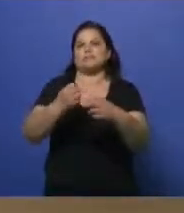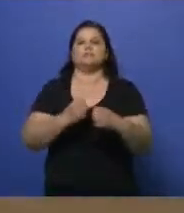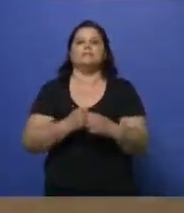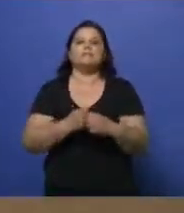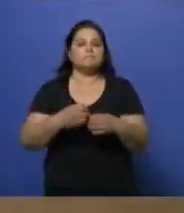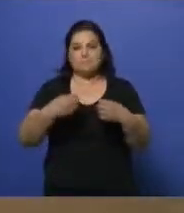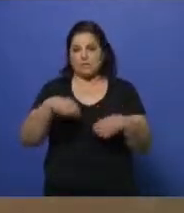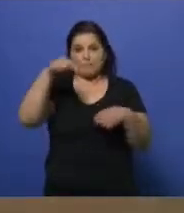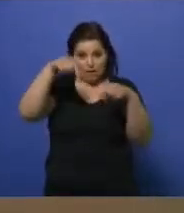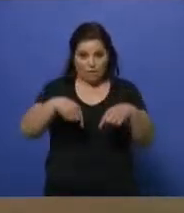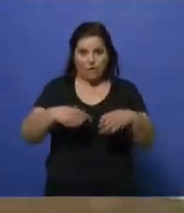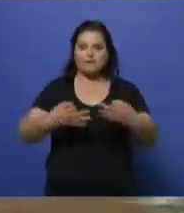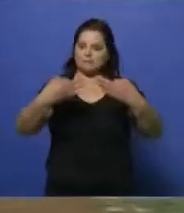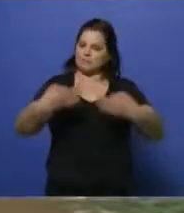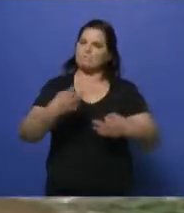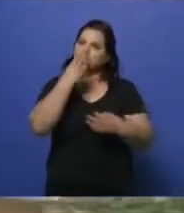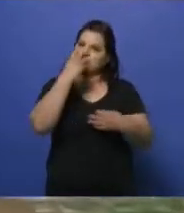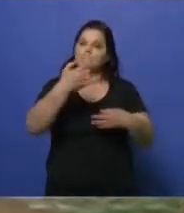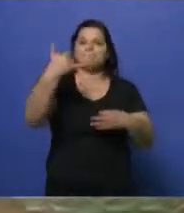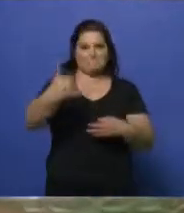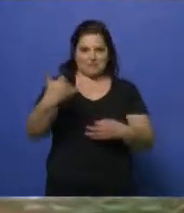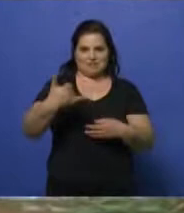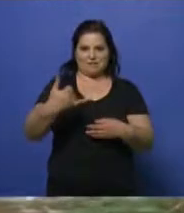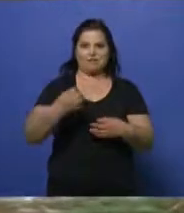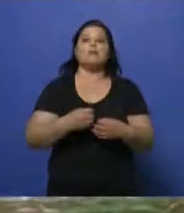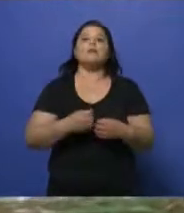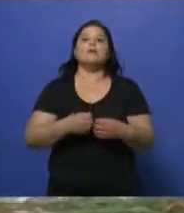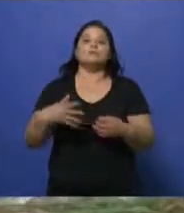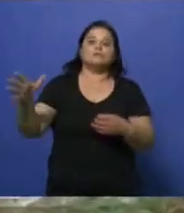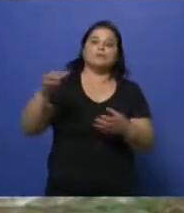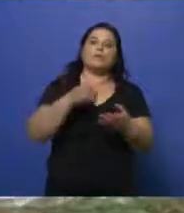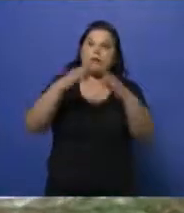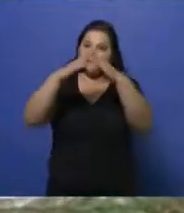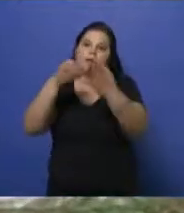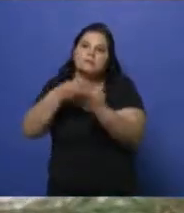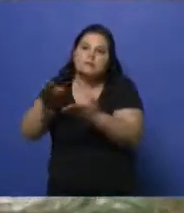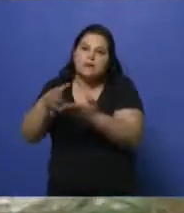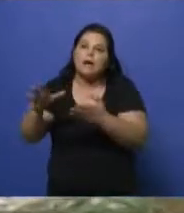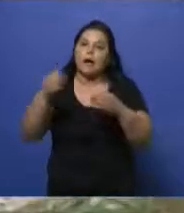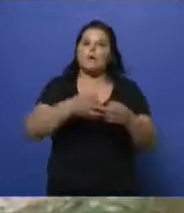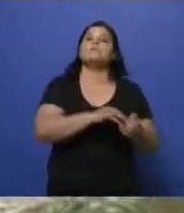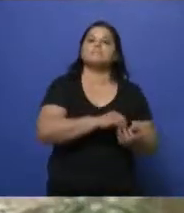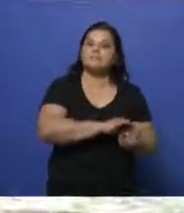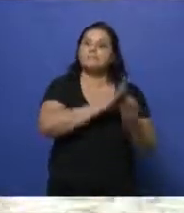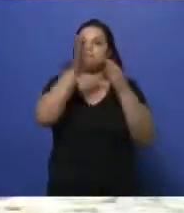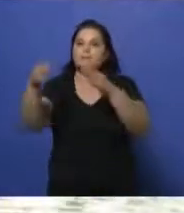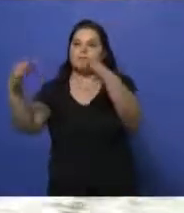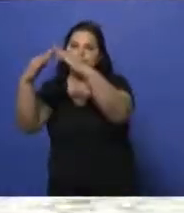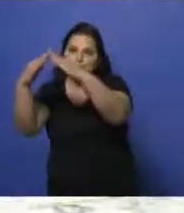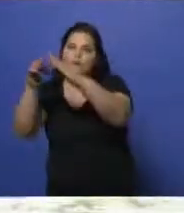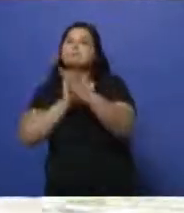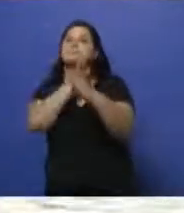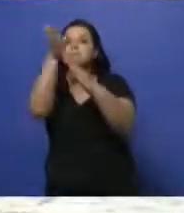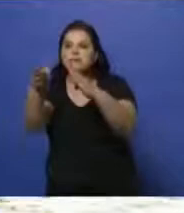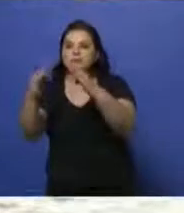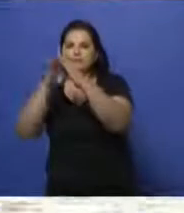ya está todo normal, ya la gente, los evacuados de anoche, esta mañana ya han ingresado a su hogar,